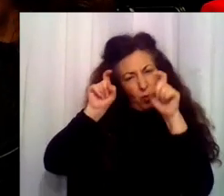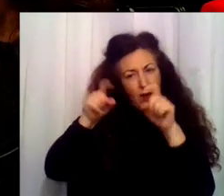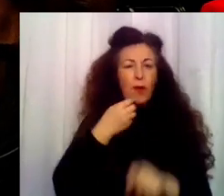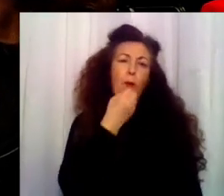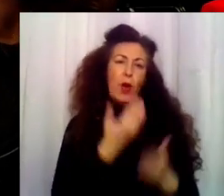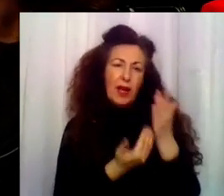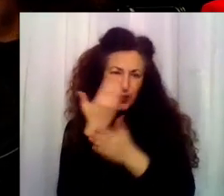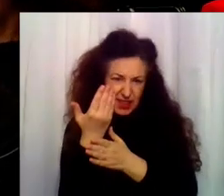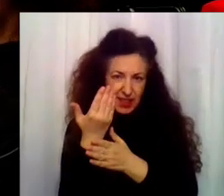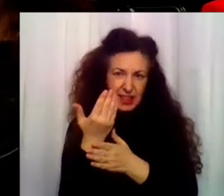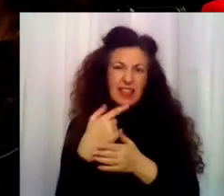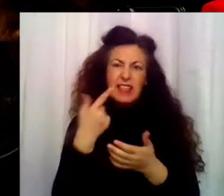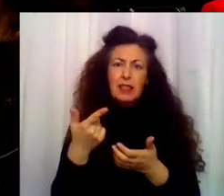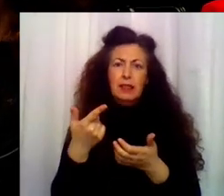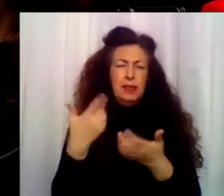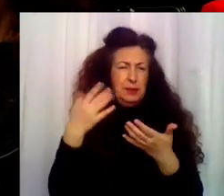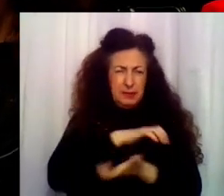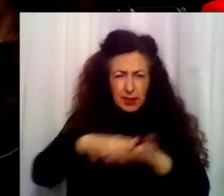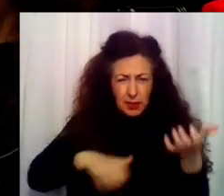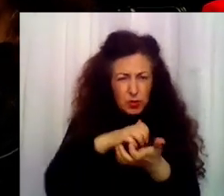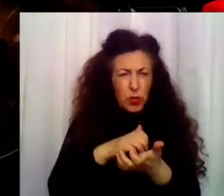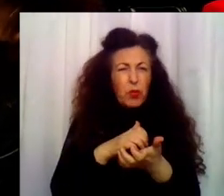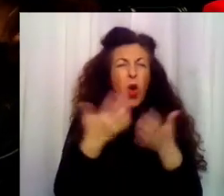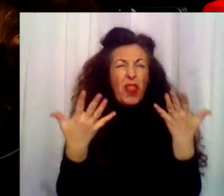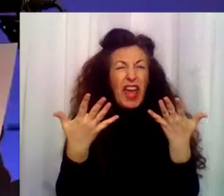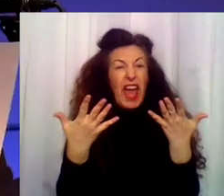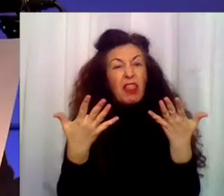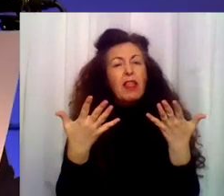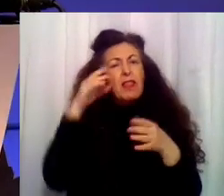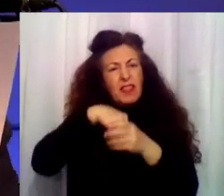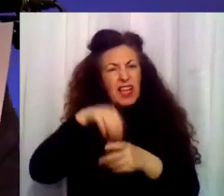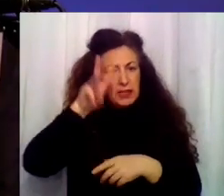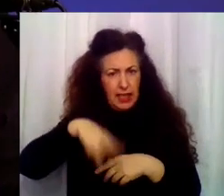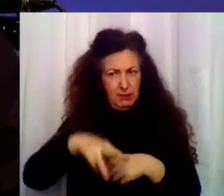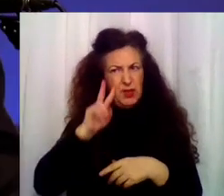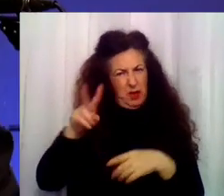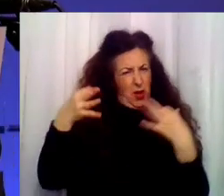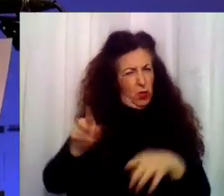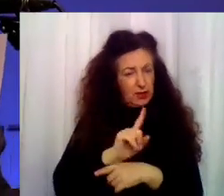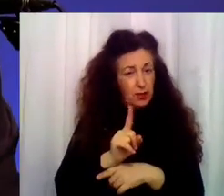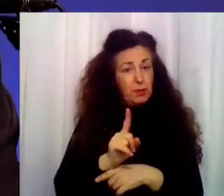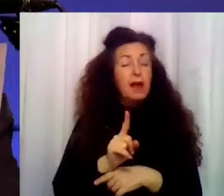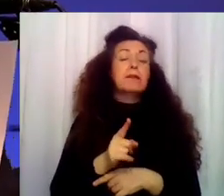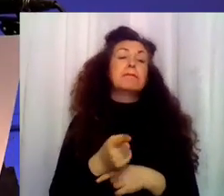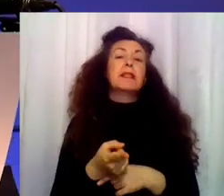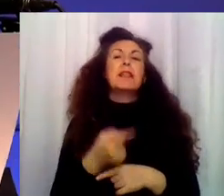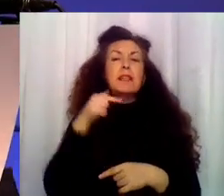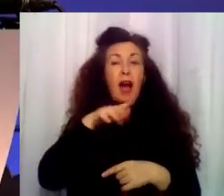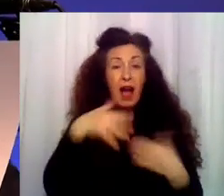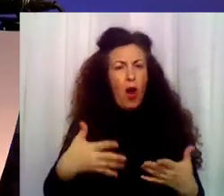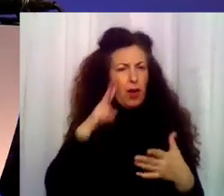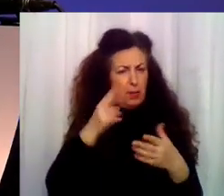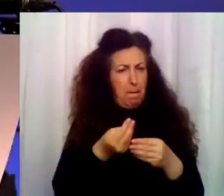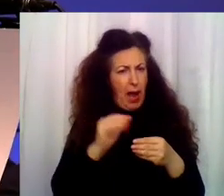2030, 10 en 3 meses, es alarmante. Lo es, desde luego que lo es. Se discute mucho sobre las razones de este significativo